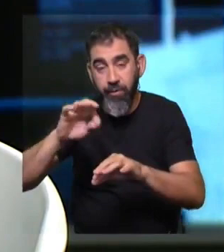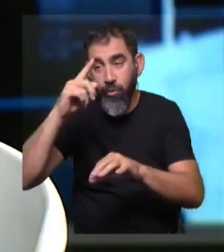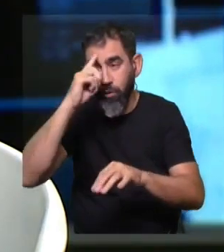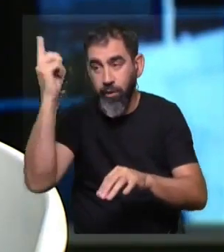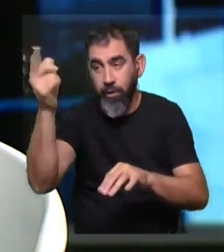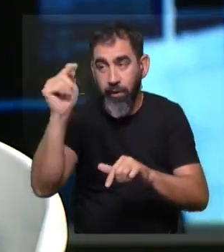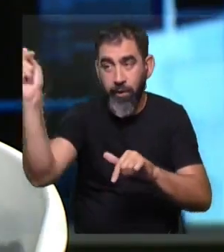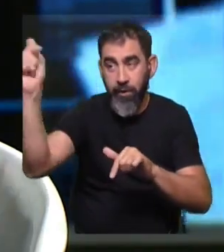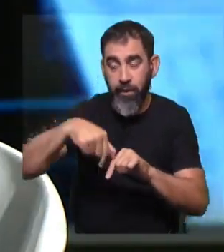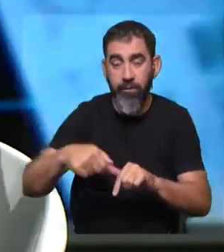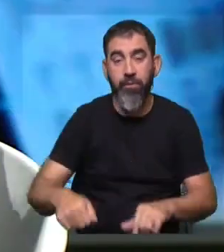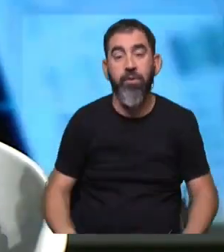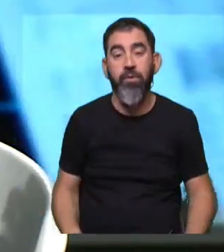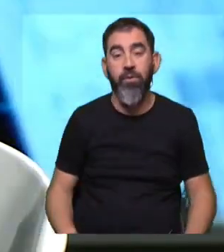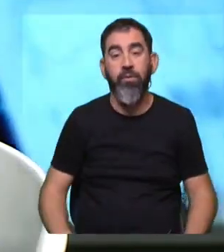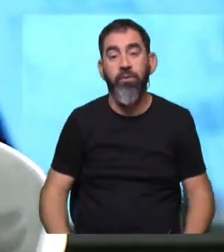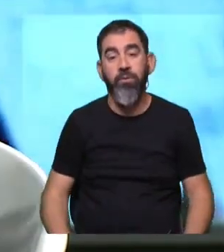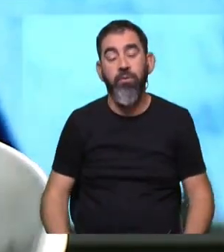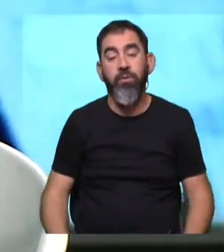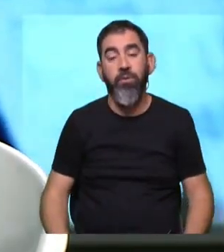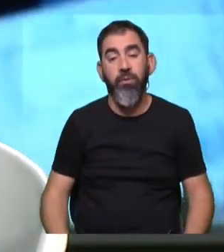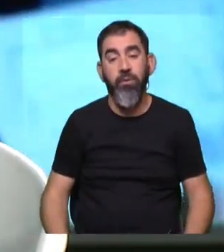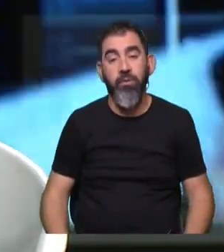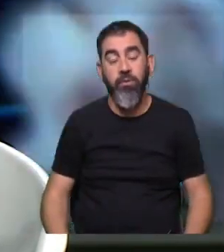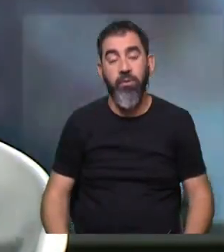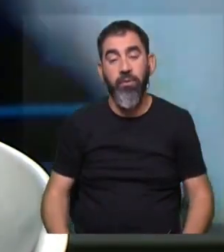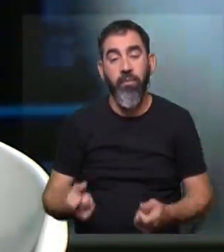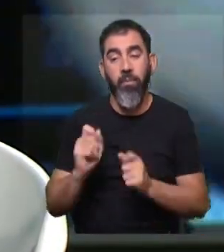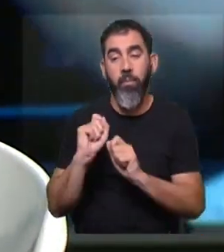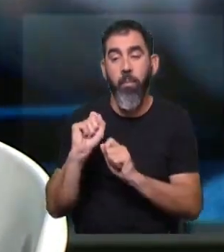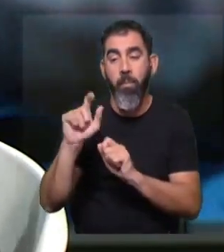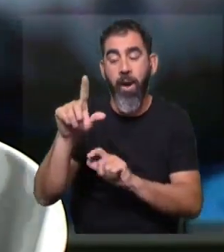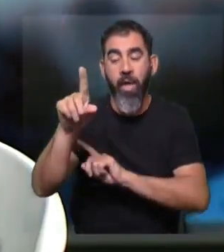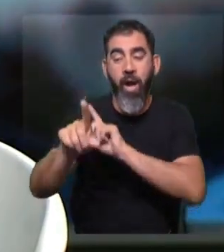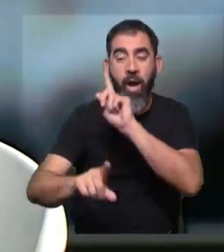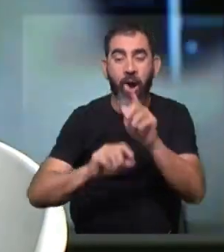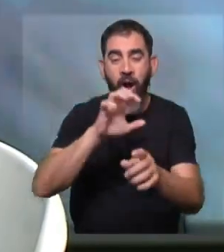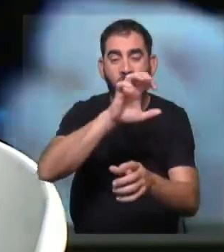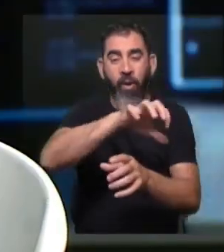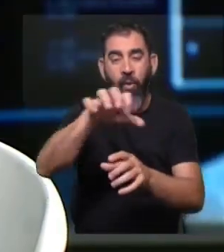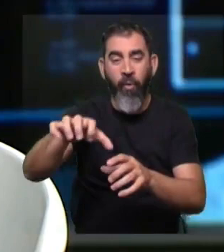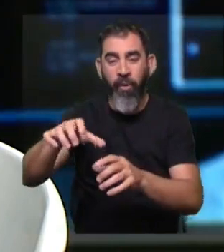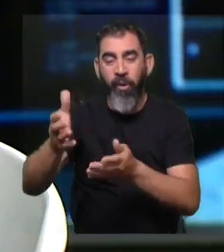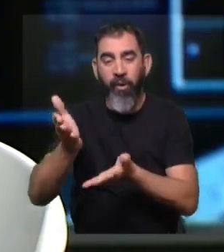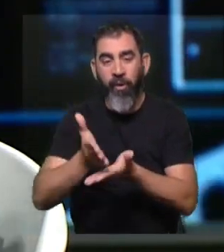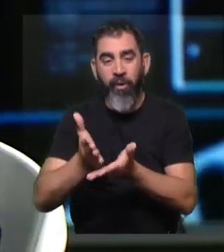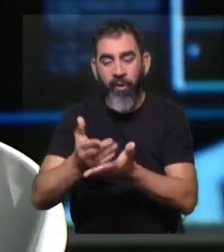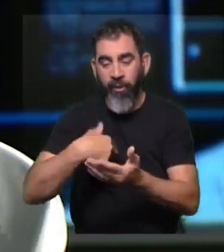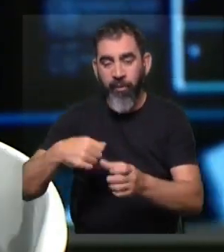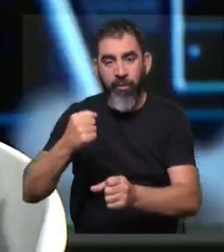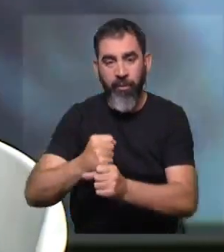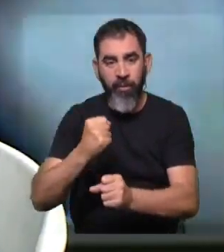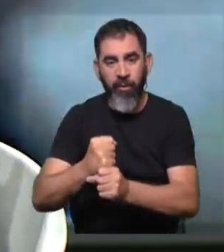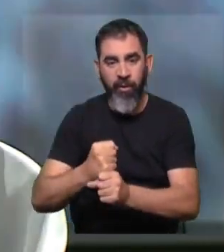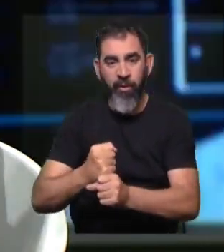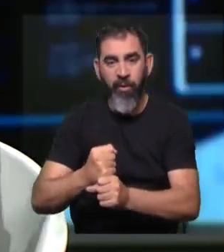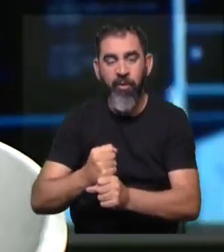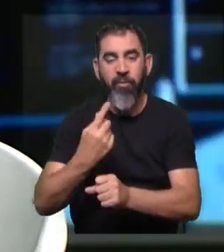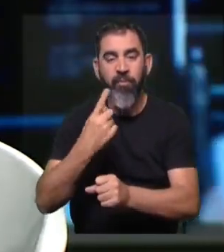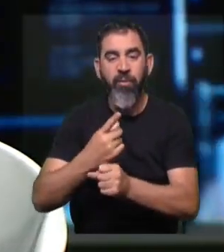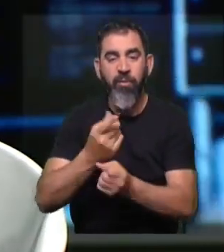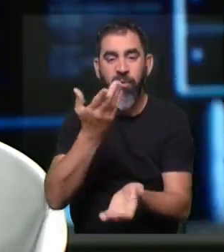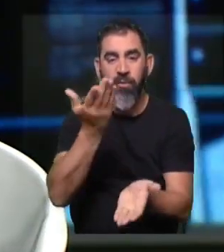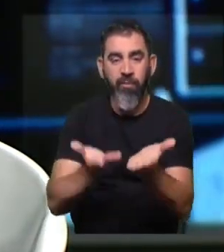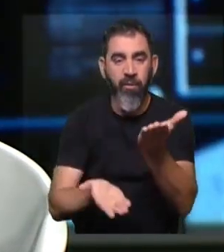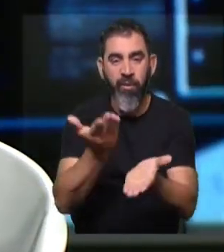Internacional de Energía Atómica y lo que vamos a hacer es entregárselos a algunos centros que van a trabajar en colaboración con nosotros. Vamos a hacer primero una